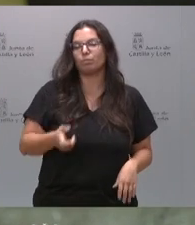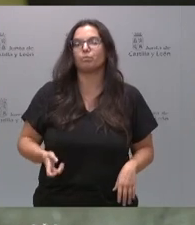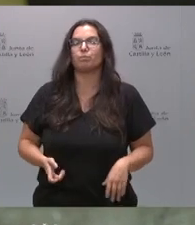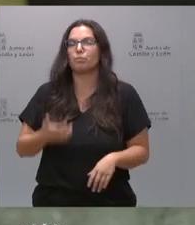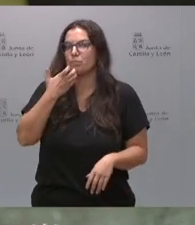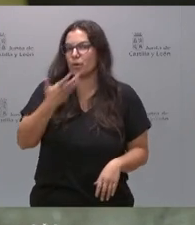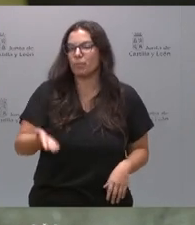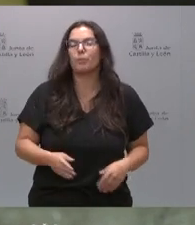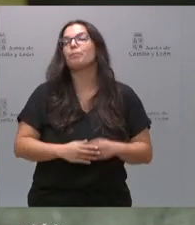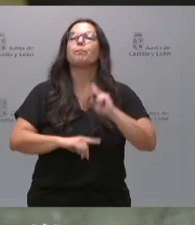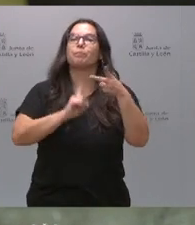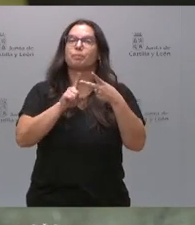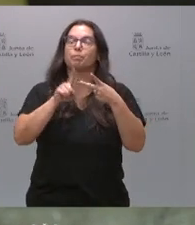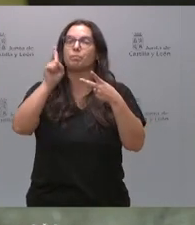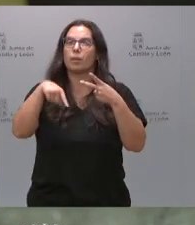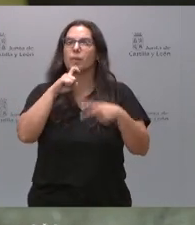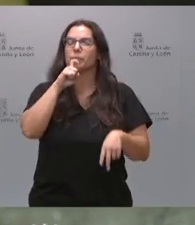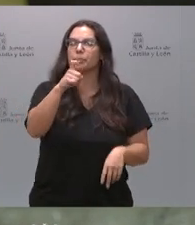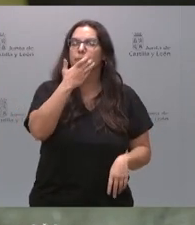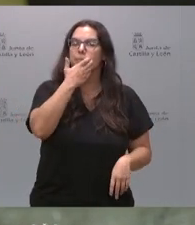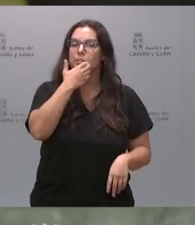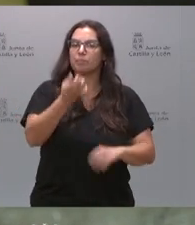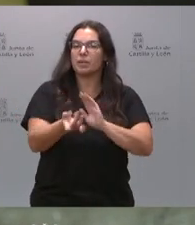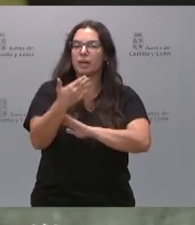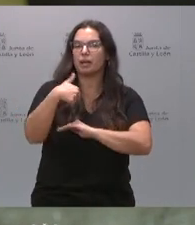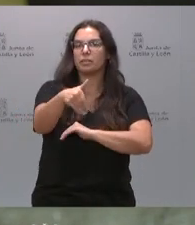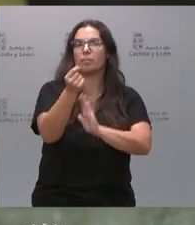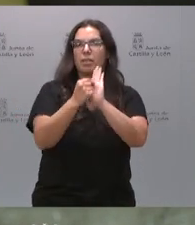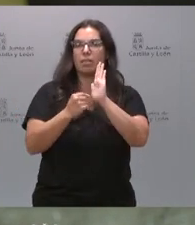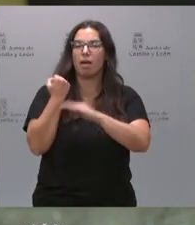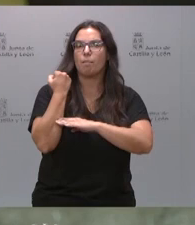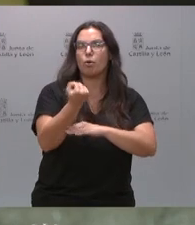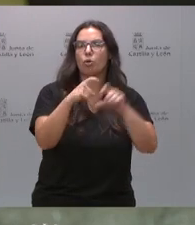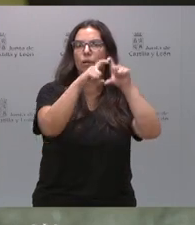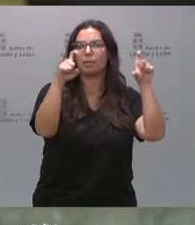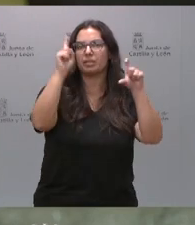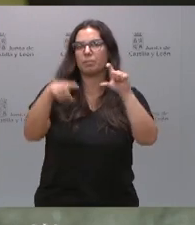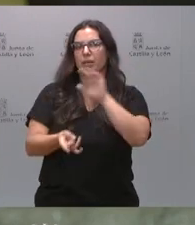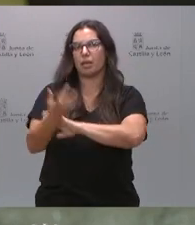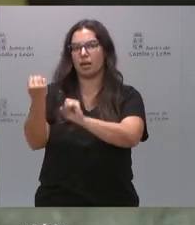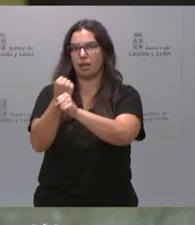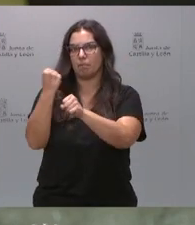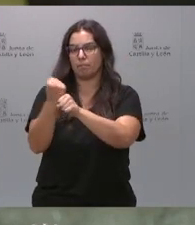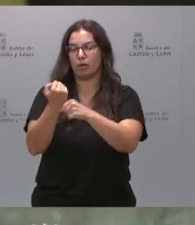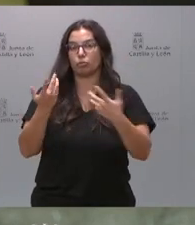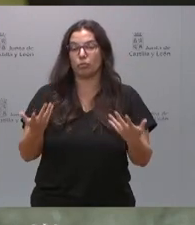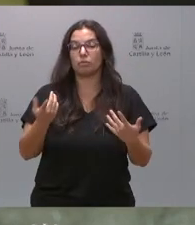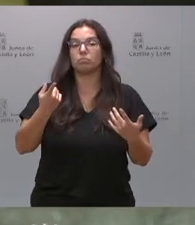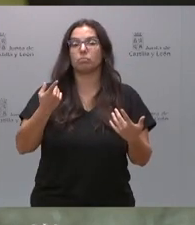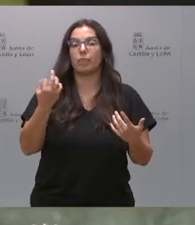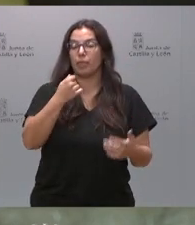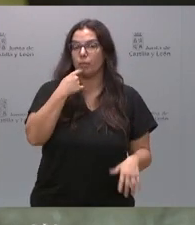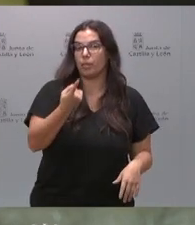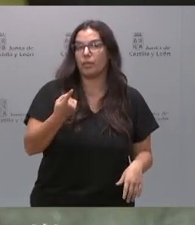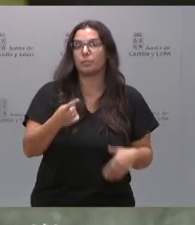En segundo lugar, también les avanzo que habrá medidas de apoyo a las empresas y a la creación de empleo. En este sentido, tengo que decir